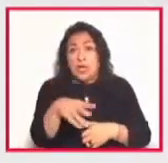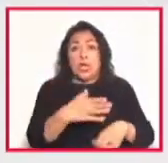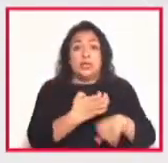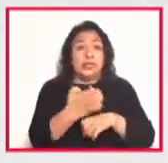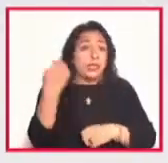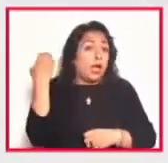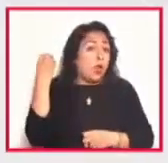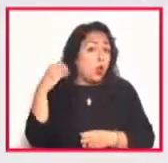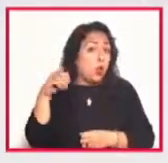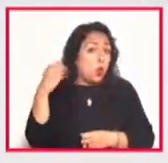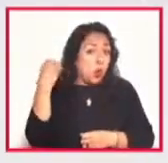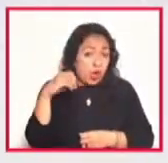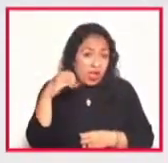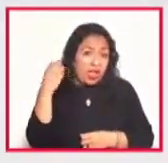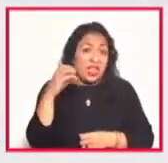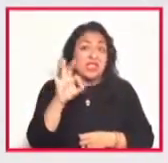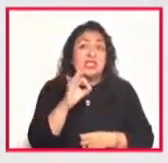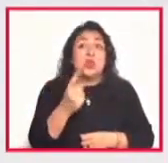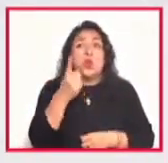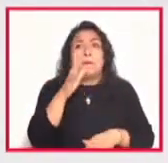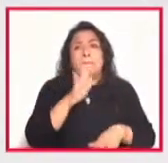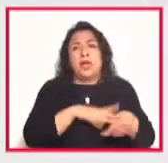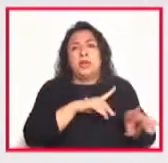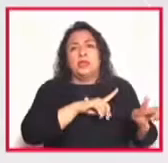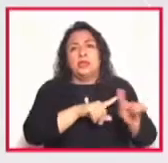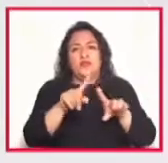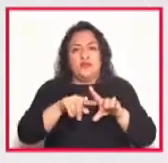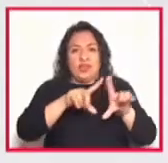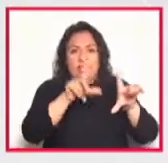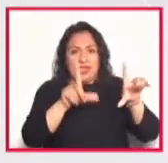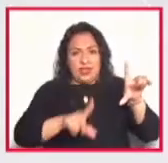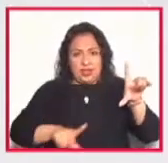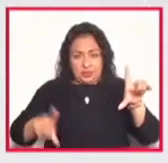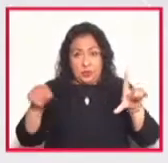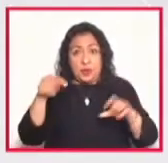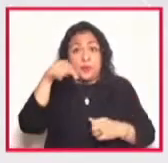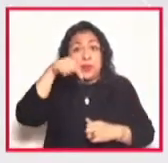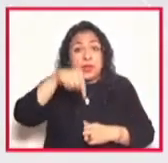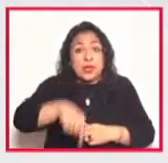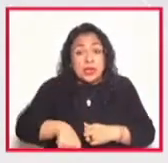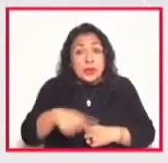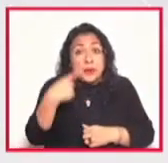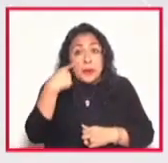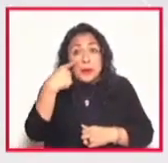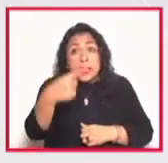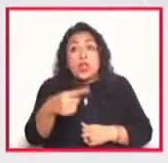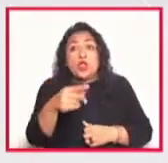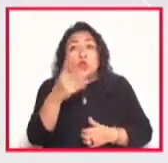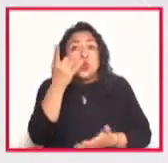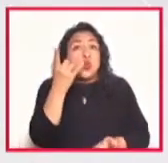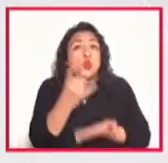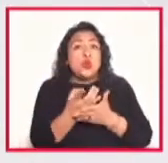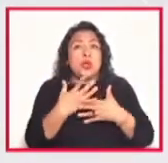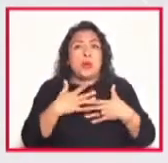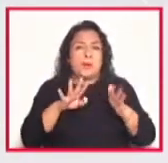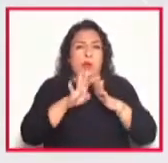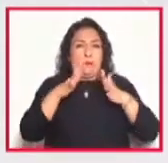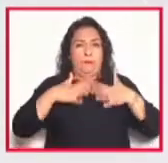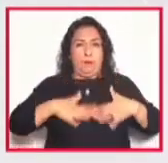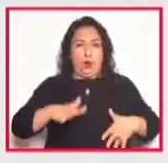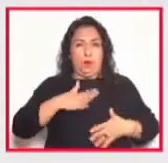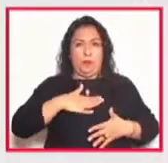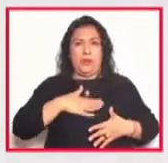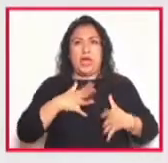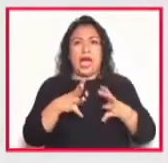puede ser tal vez uno de los más diversos del país pero aquí lo que encuentras todavía es un textil único por ejemplo mi blusa es de